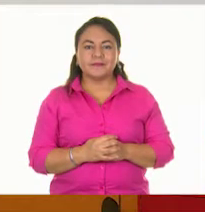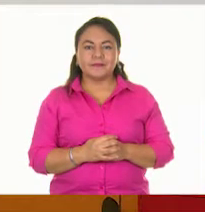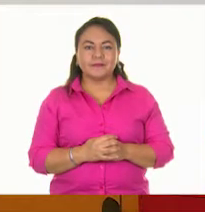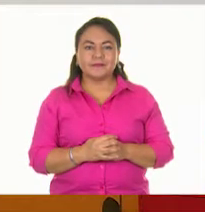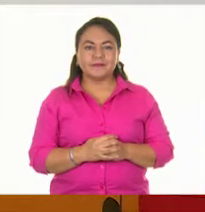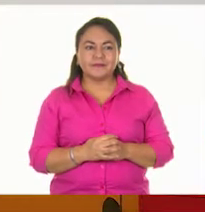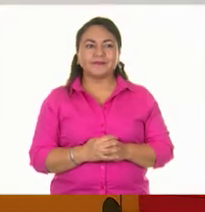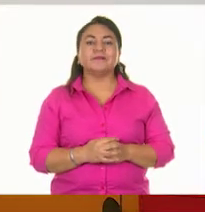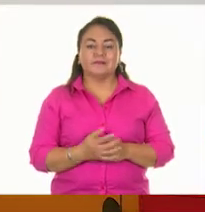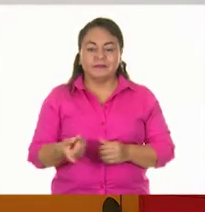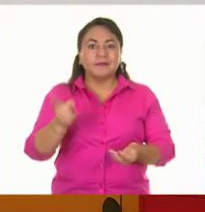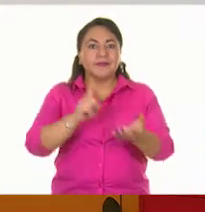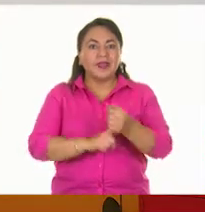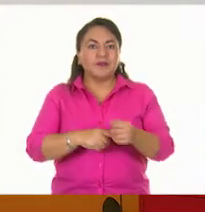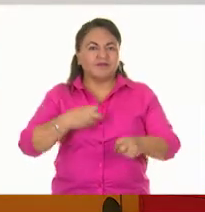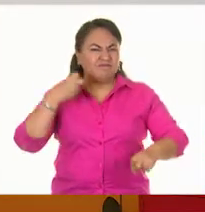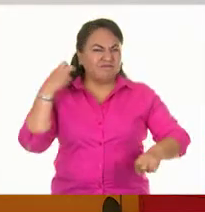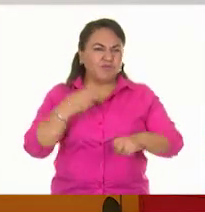Tienen rigidez.